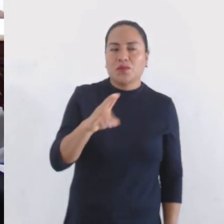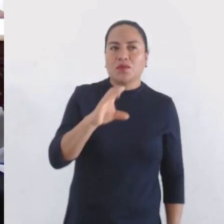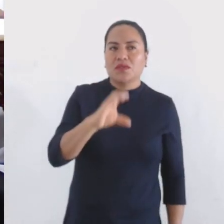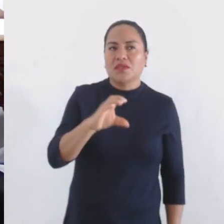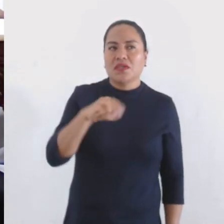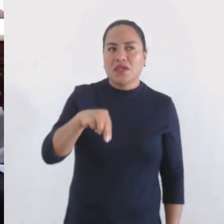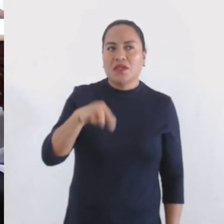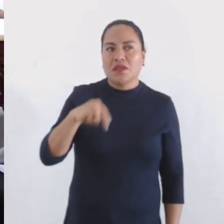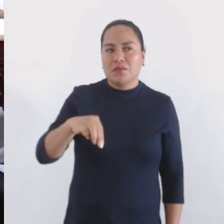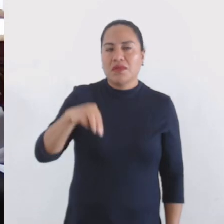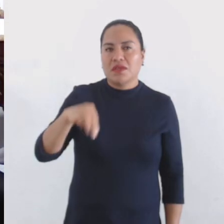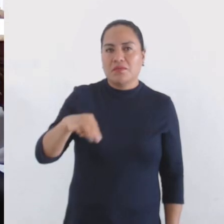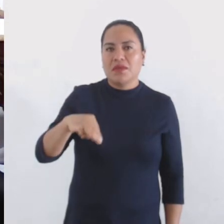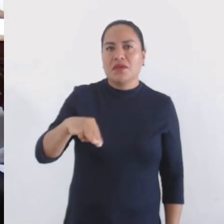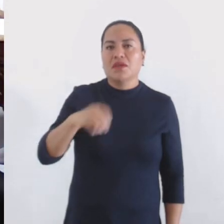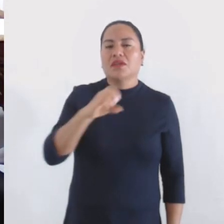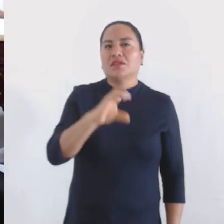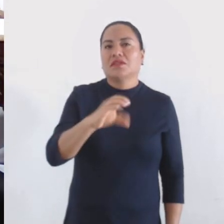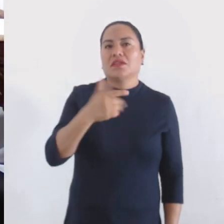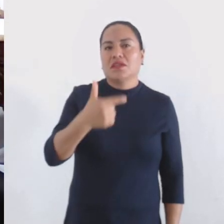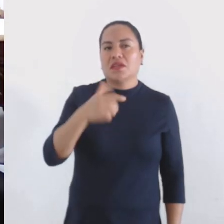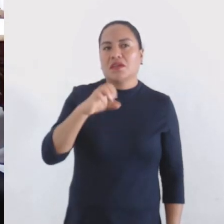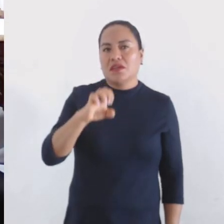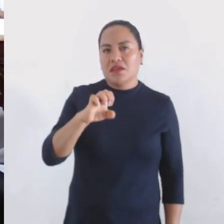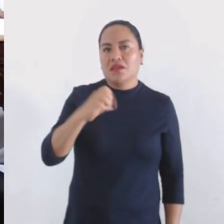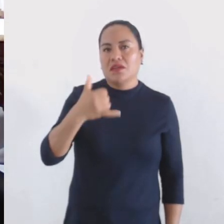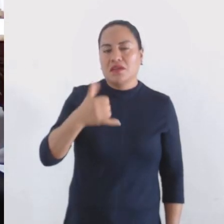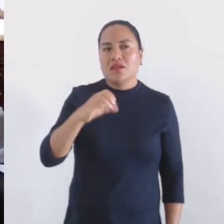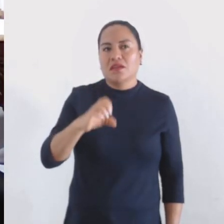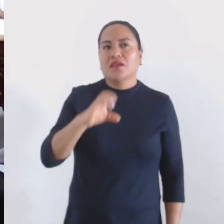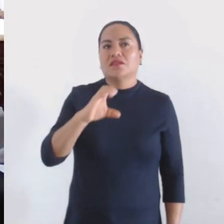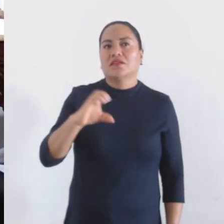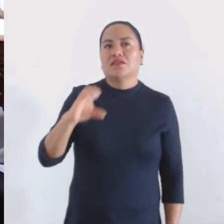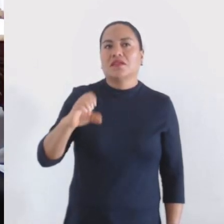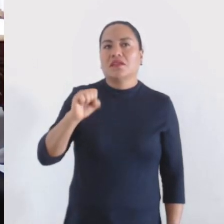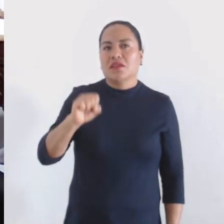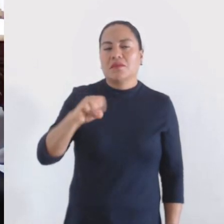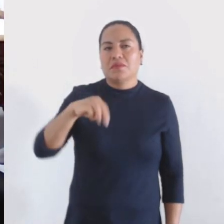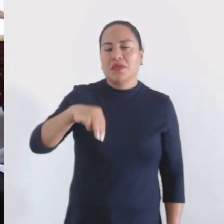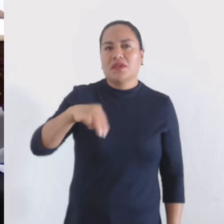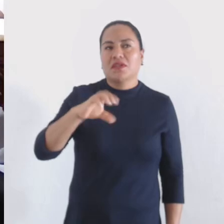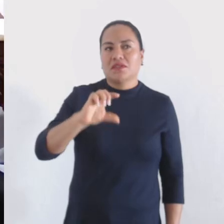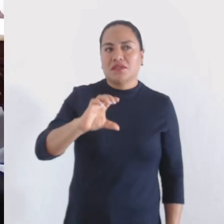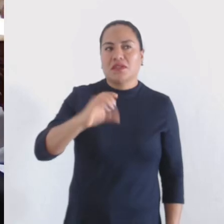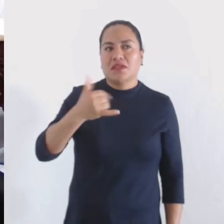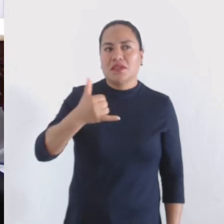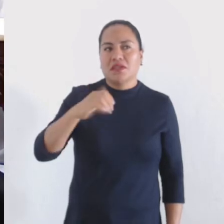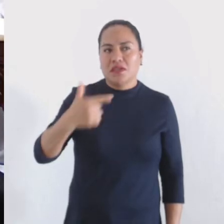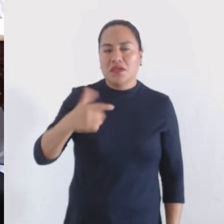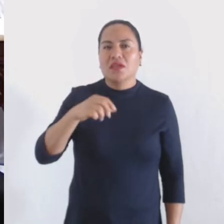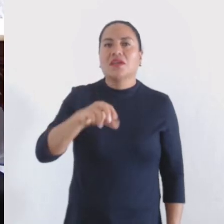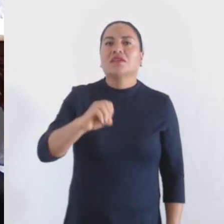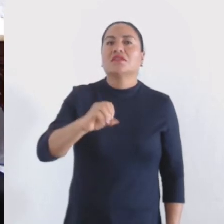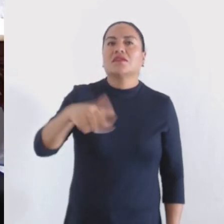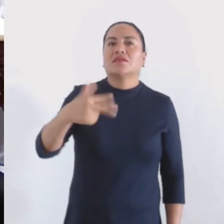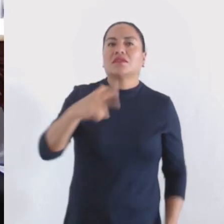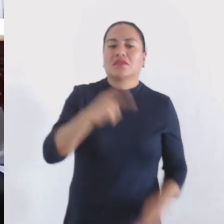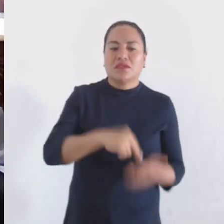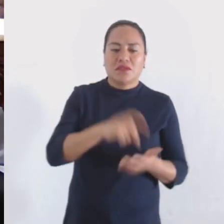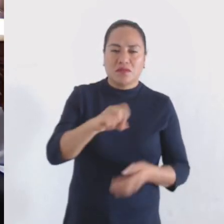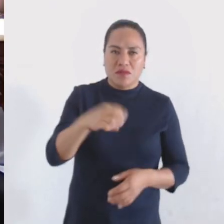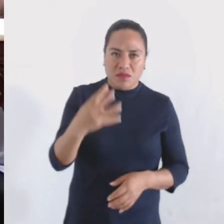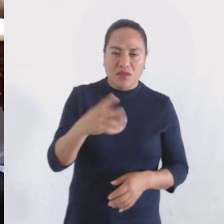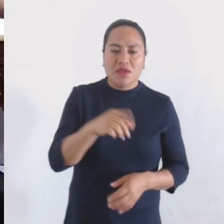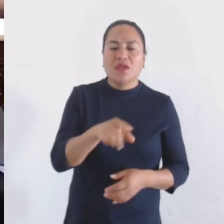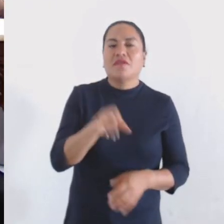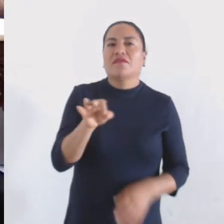CNNM, CGI, CSC y MCIG 013-2024, de